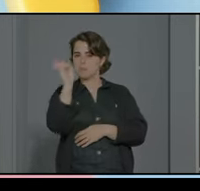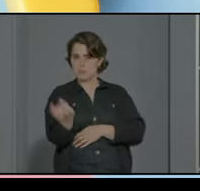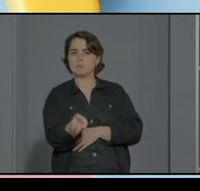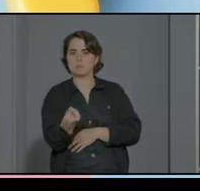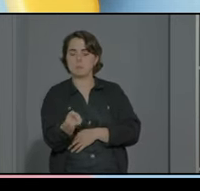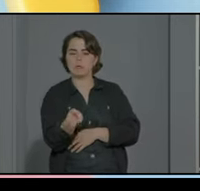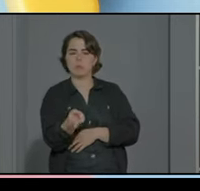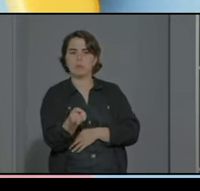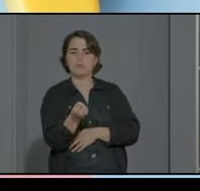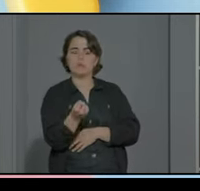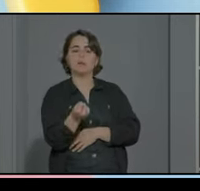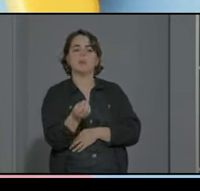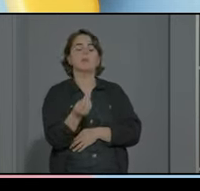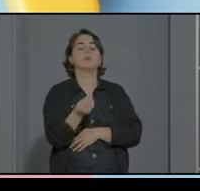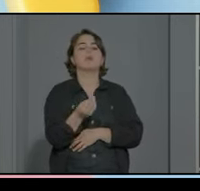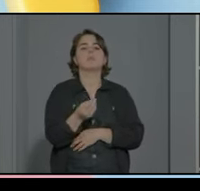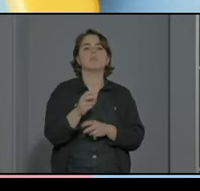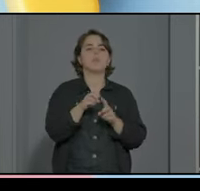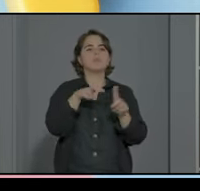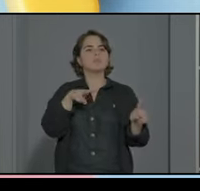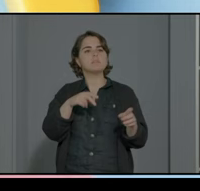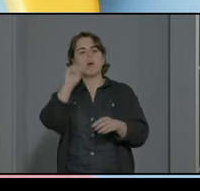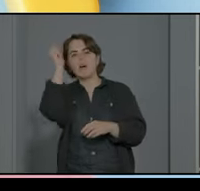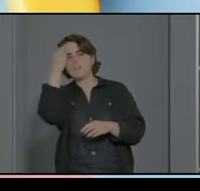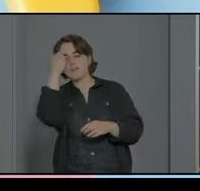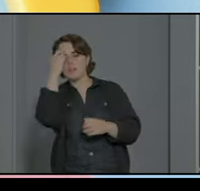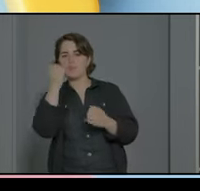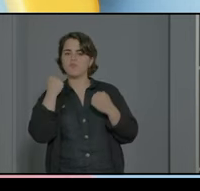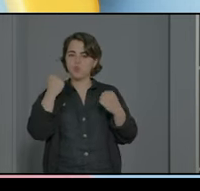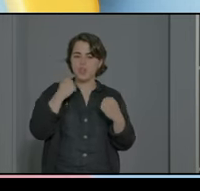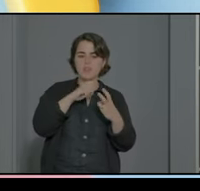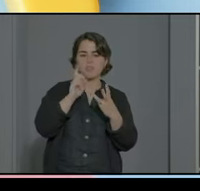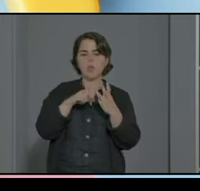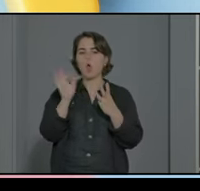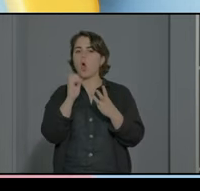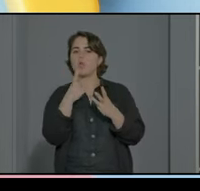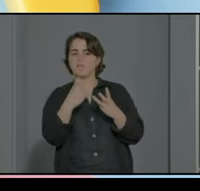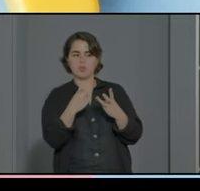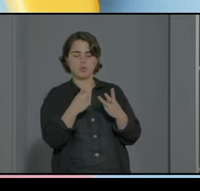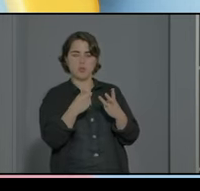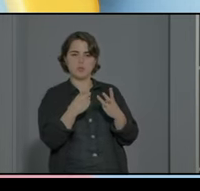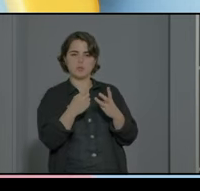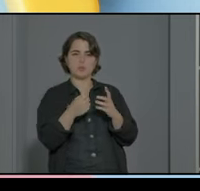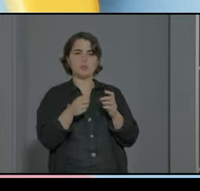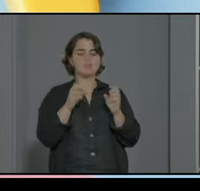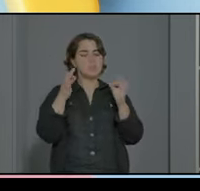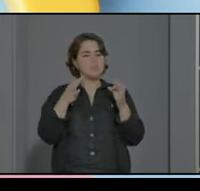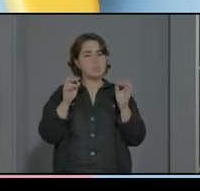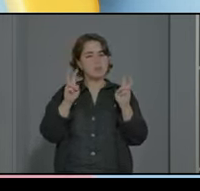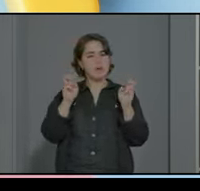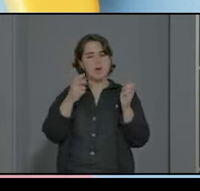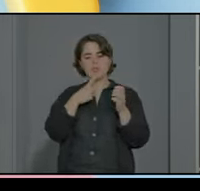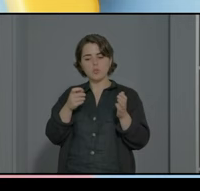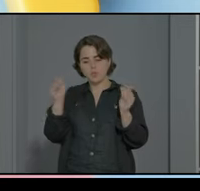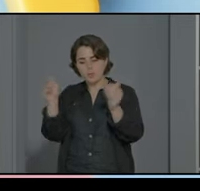centro en cuanto tanto a habilidades y a fortalezas como a dificultades no para poner el énfasis en las dificultades sino